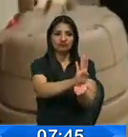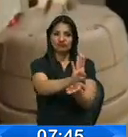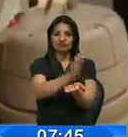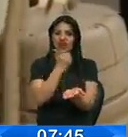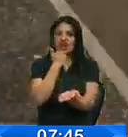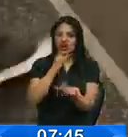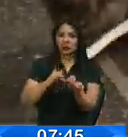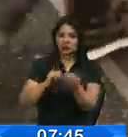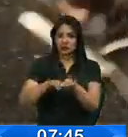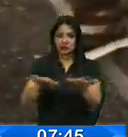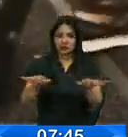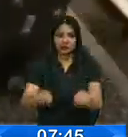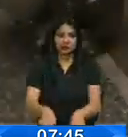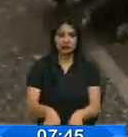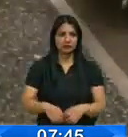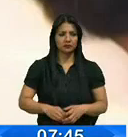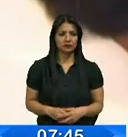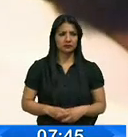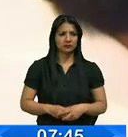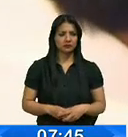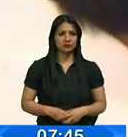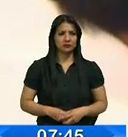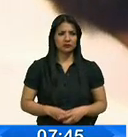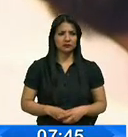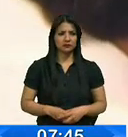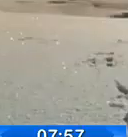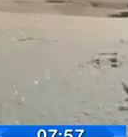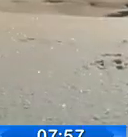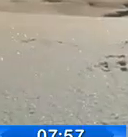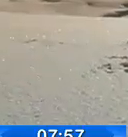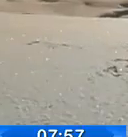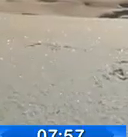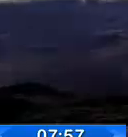diseminación, informó Jorge Escobar.